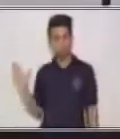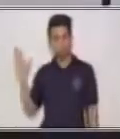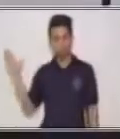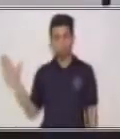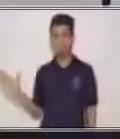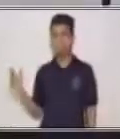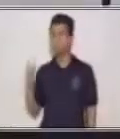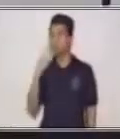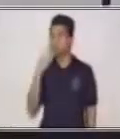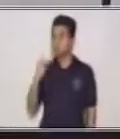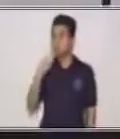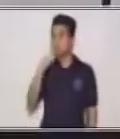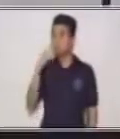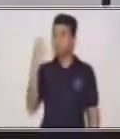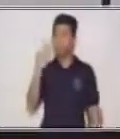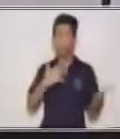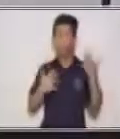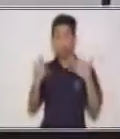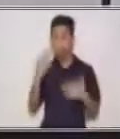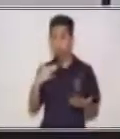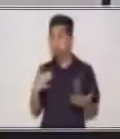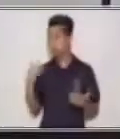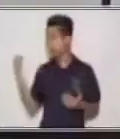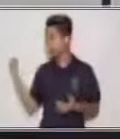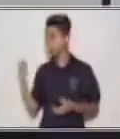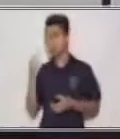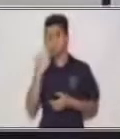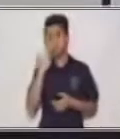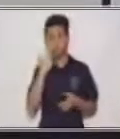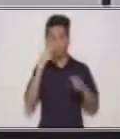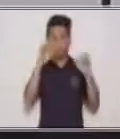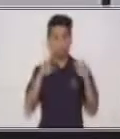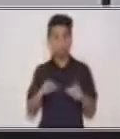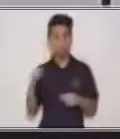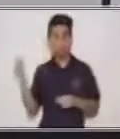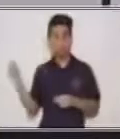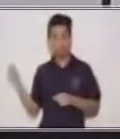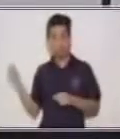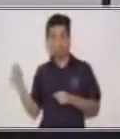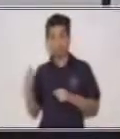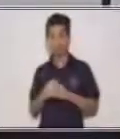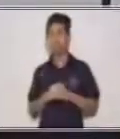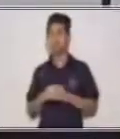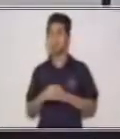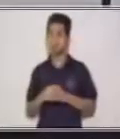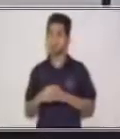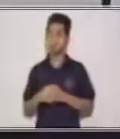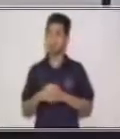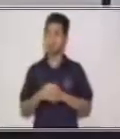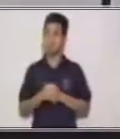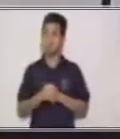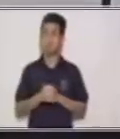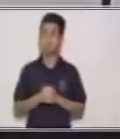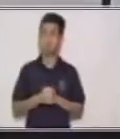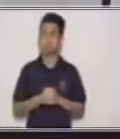los colores, que veas a las personas que hay aquí. Vamos a observarlo todo.